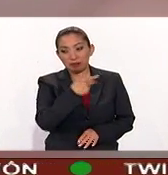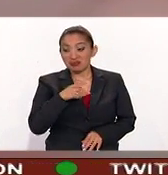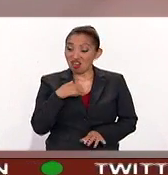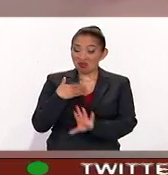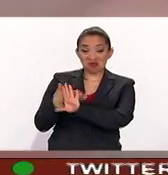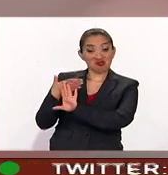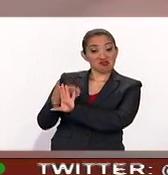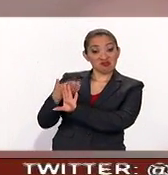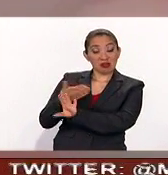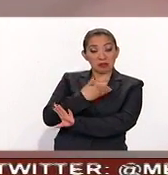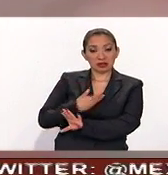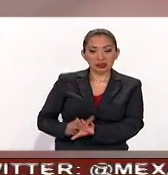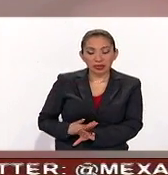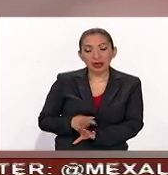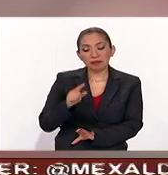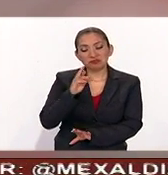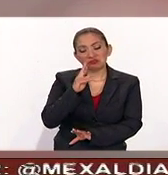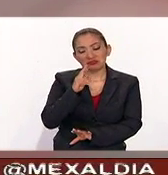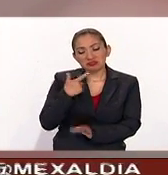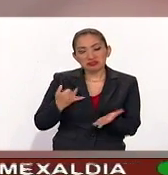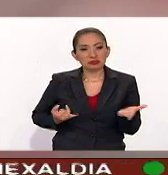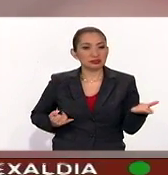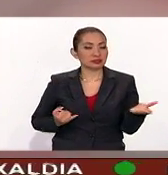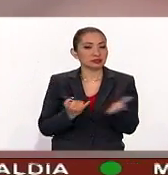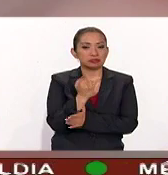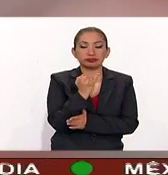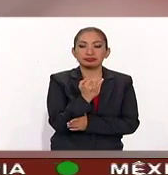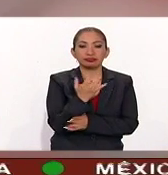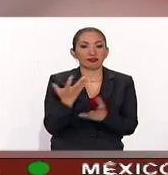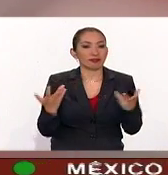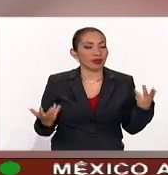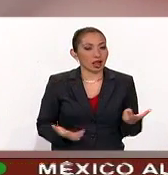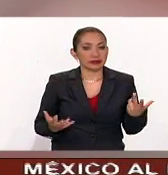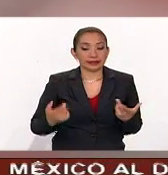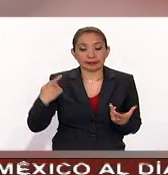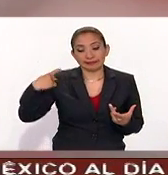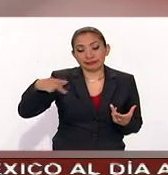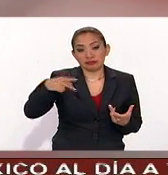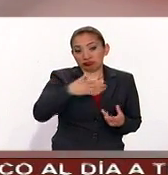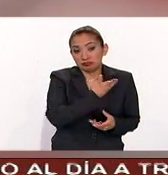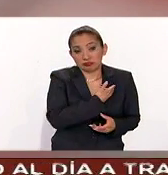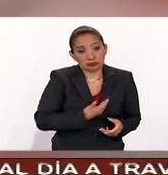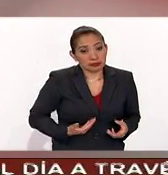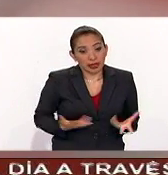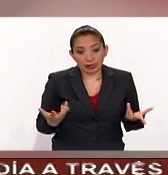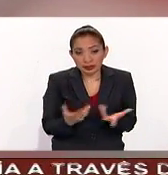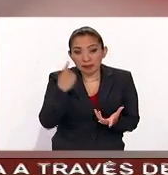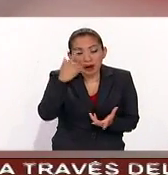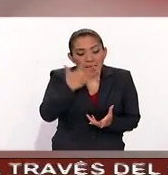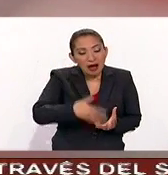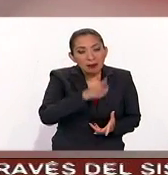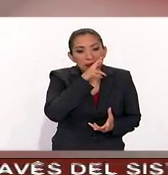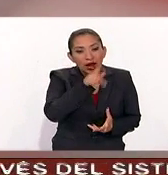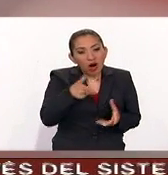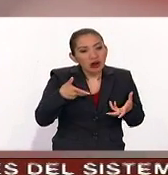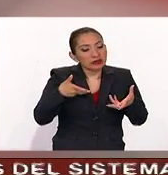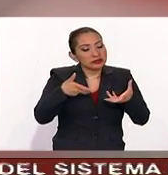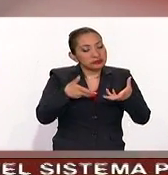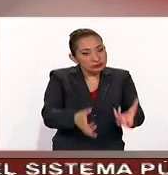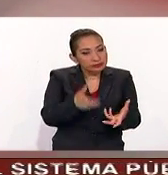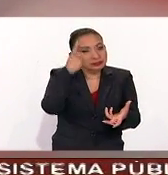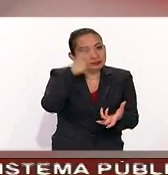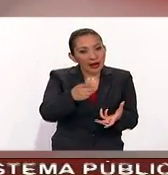decidió hacer lo que le corresponde como presidente para buscar mejores alternativas